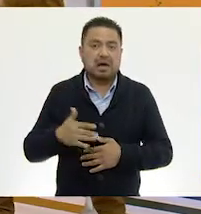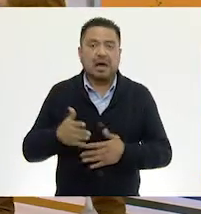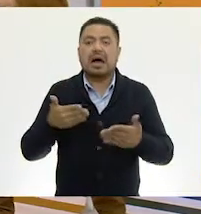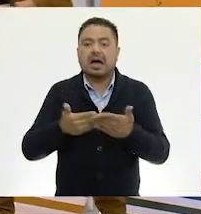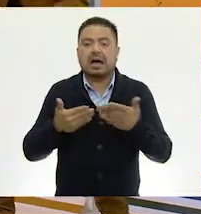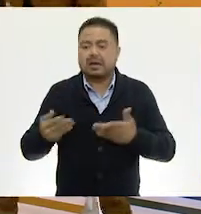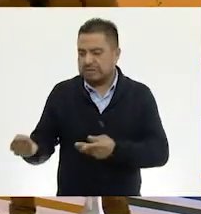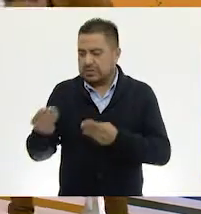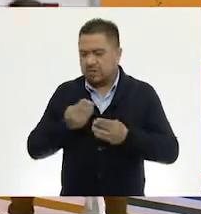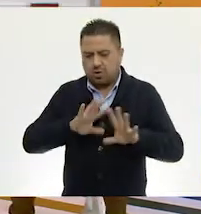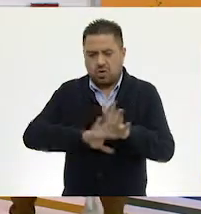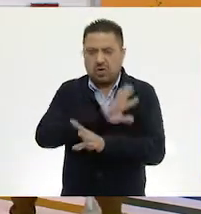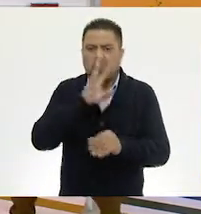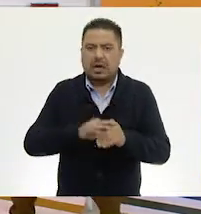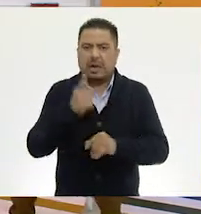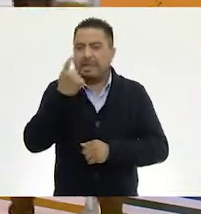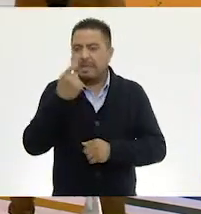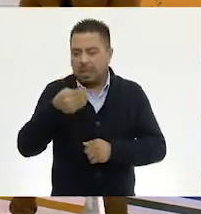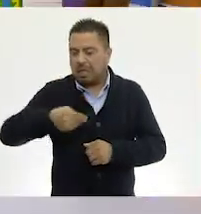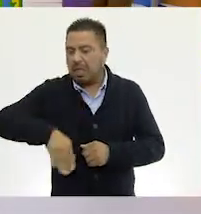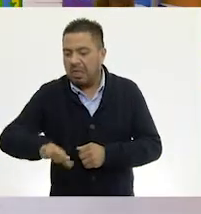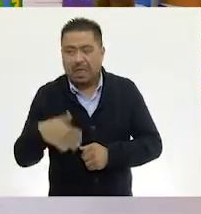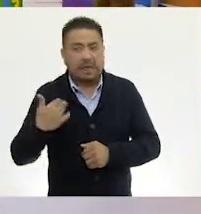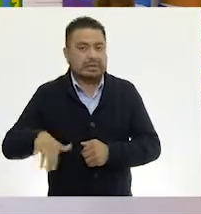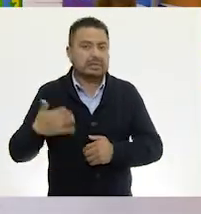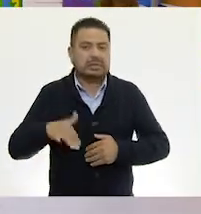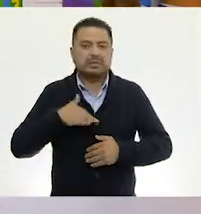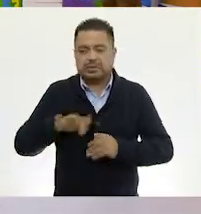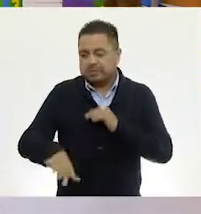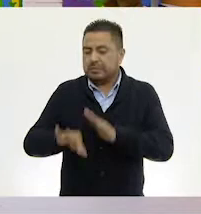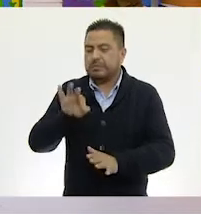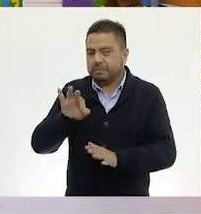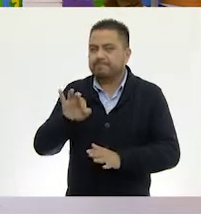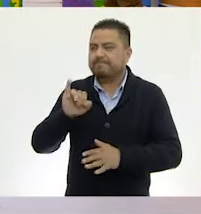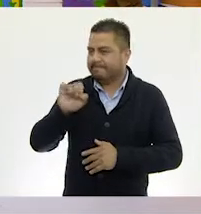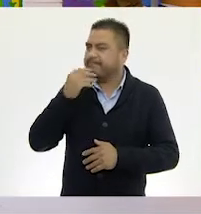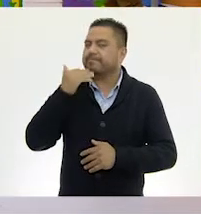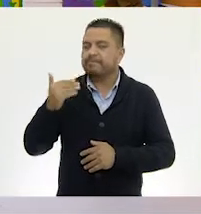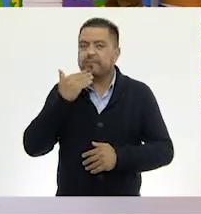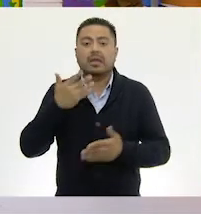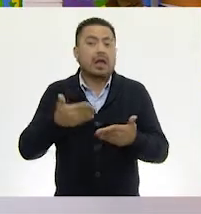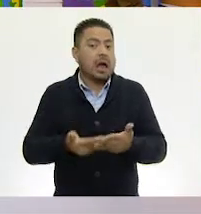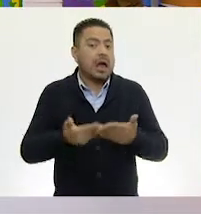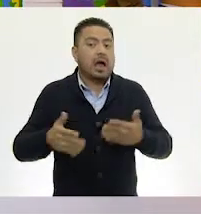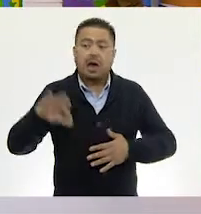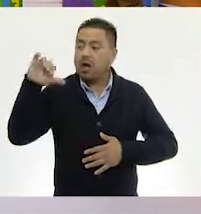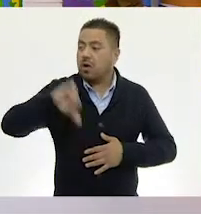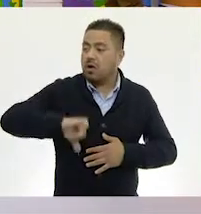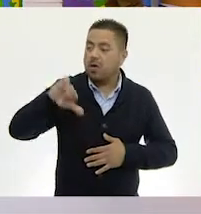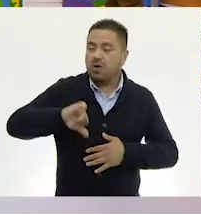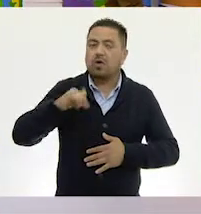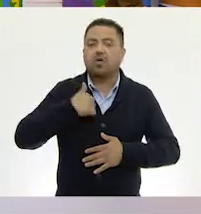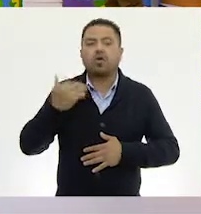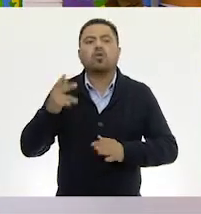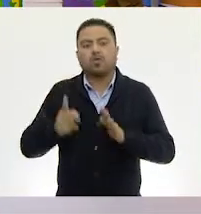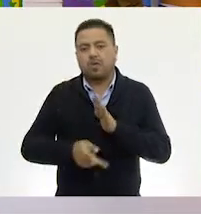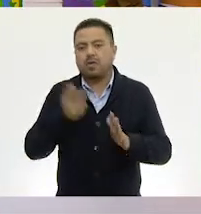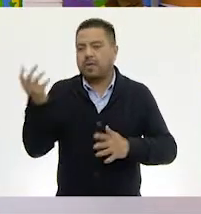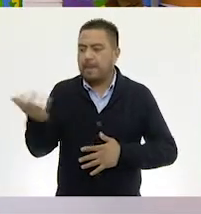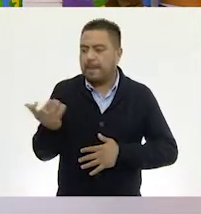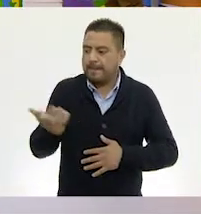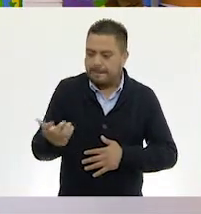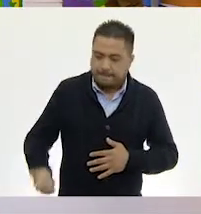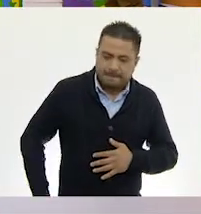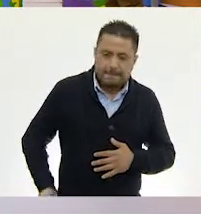Entonces, aquí ya tenemos todo. Se cayó un peso. Lo recojo. Muy bien. Entonces, ahora me toca otra vez tirar el dado.